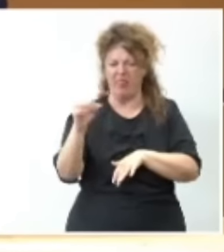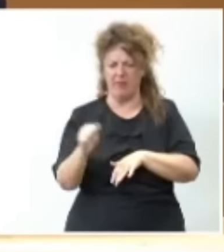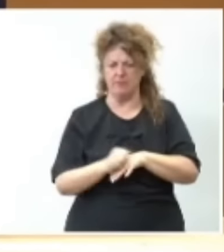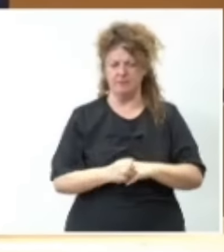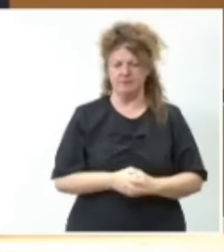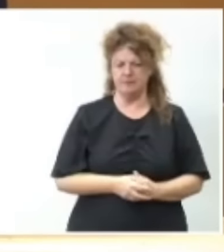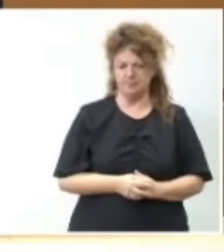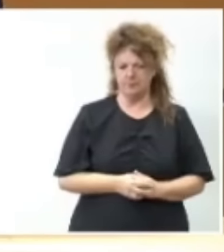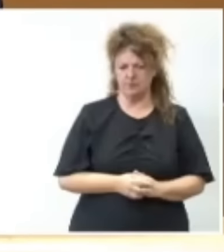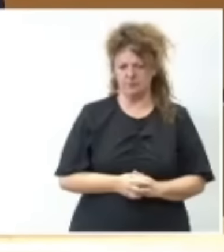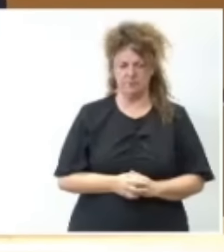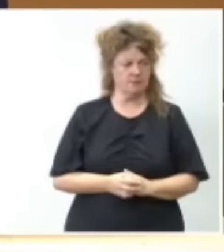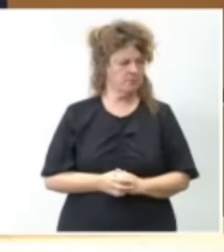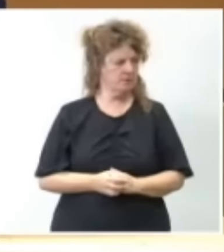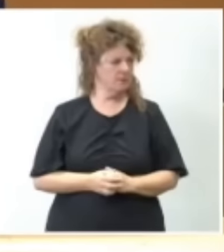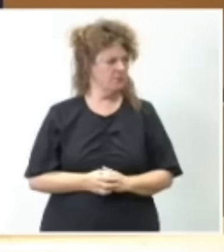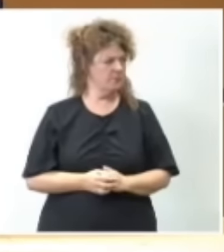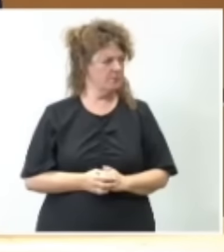señoría.